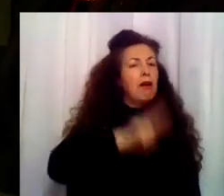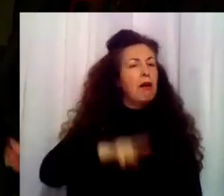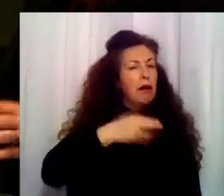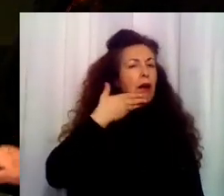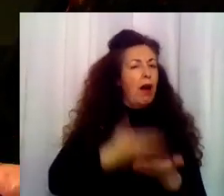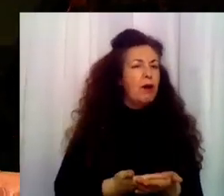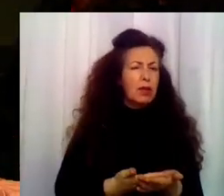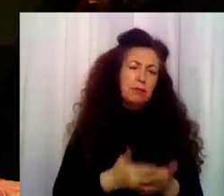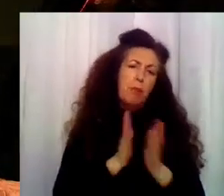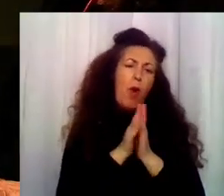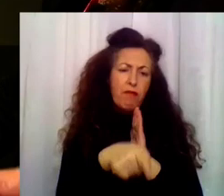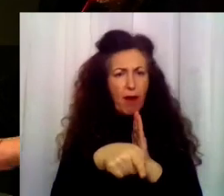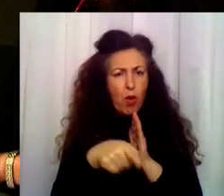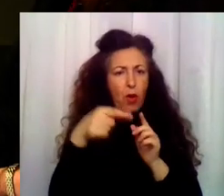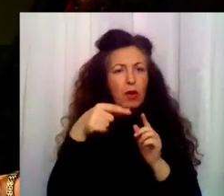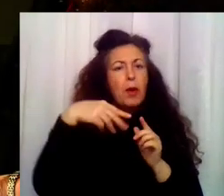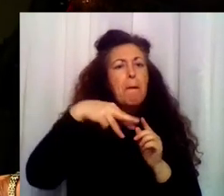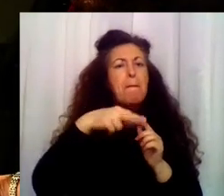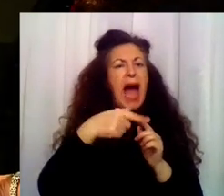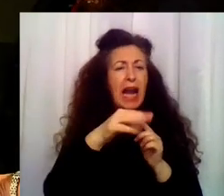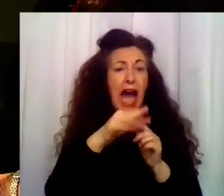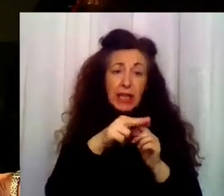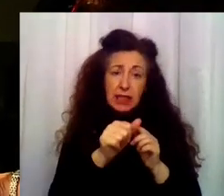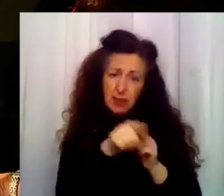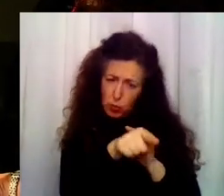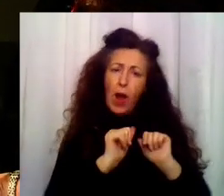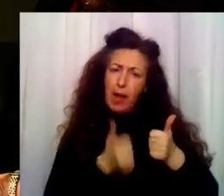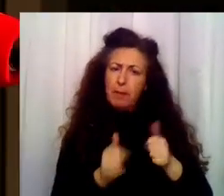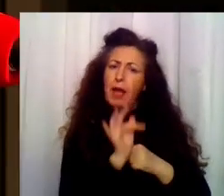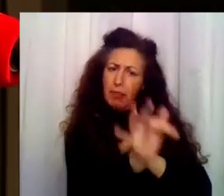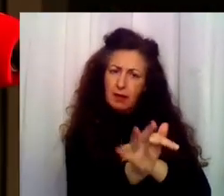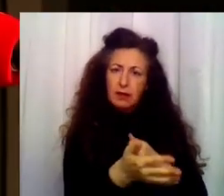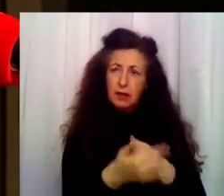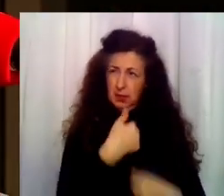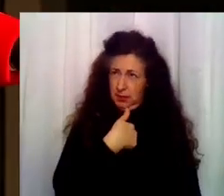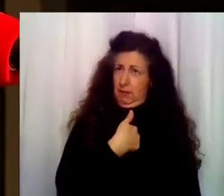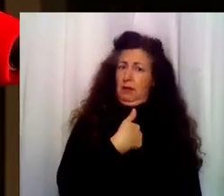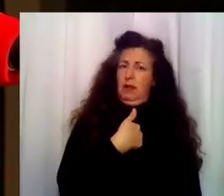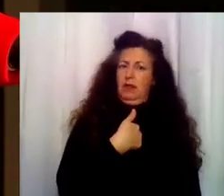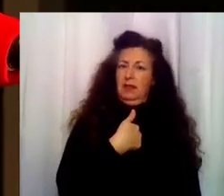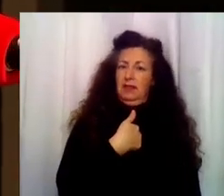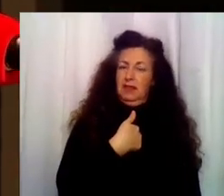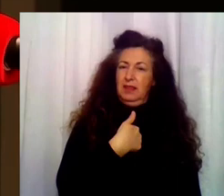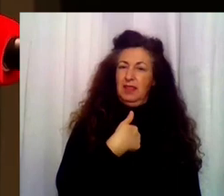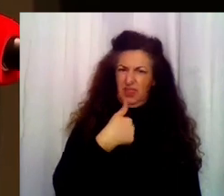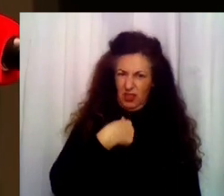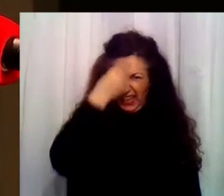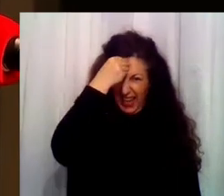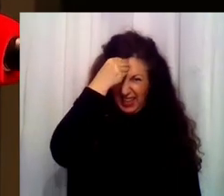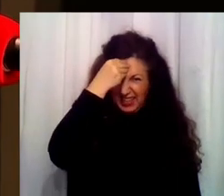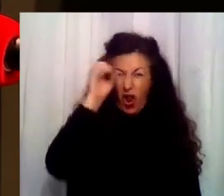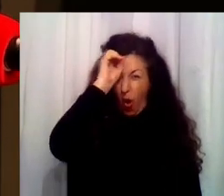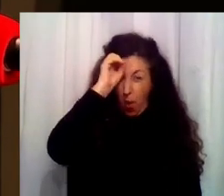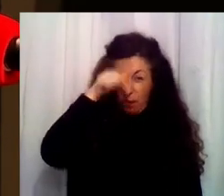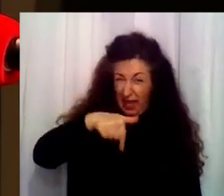el futuro. Mira, Margarita, Margarita, ¿empiezas tú? Uy, ¿yo? Sí. ¿Pero qué quieres que opine de esto, de la cárcel? Del